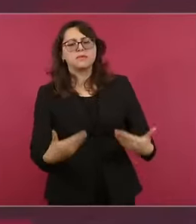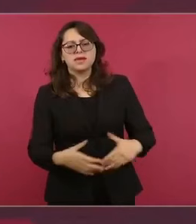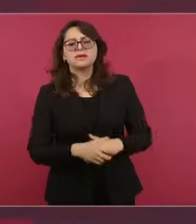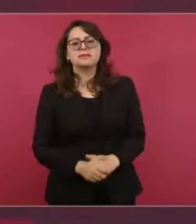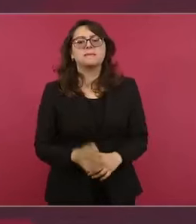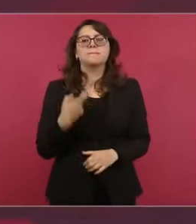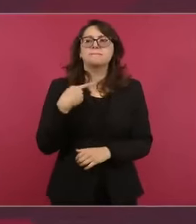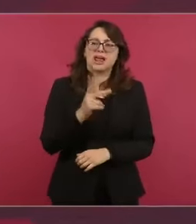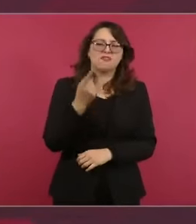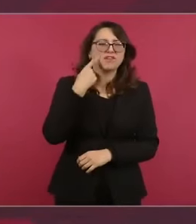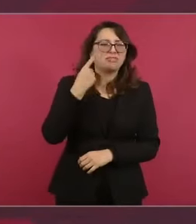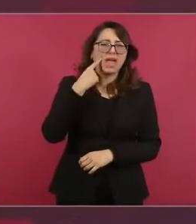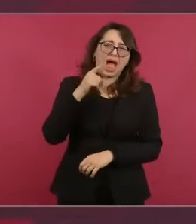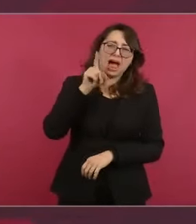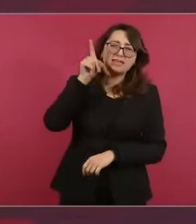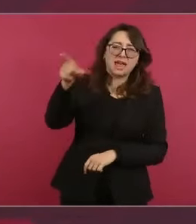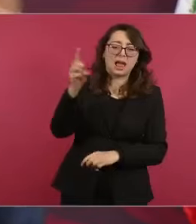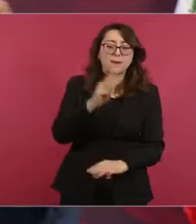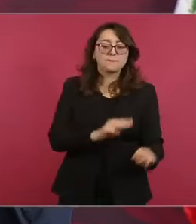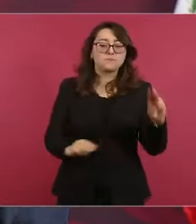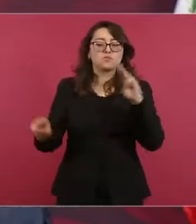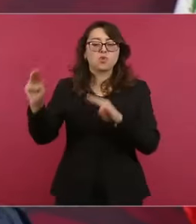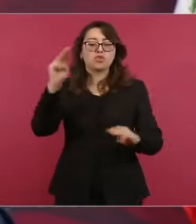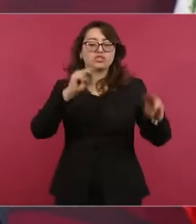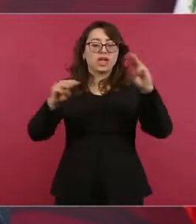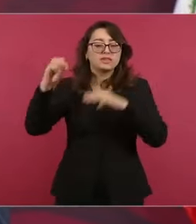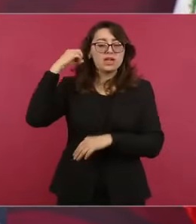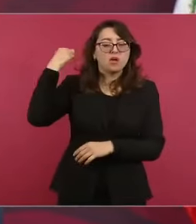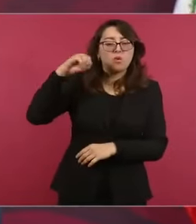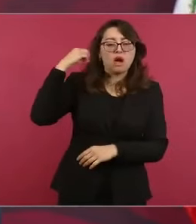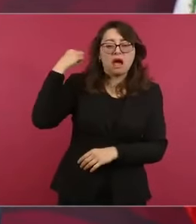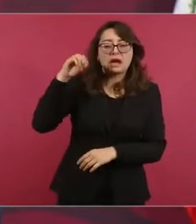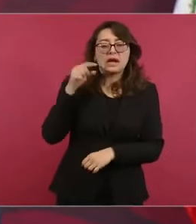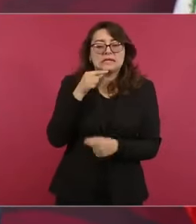Oaxaca que no puede ir a la escuela?